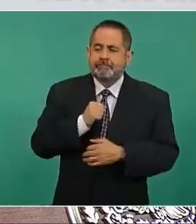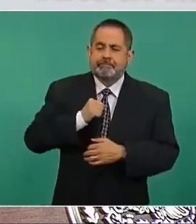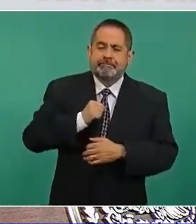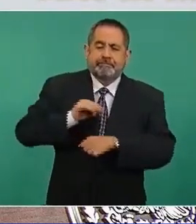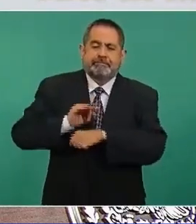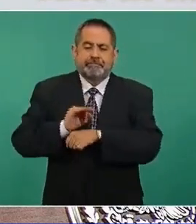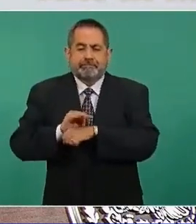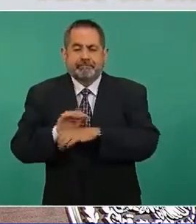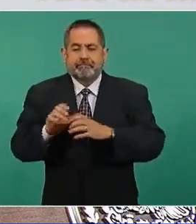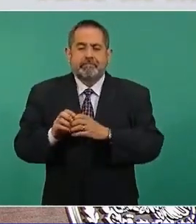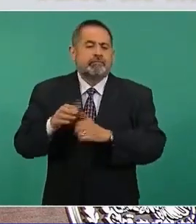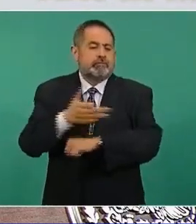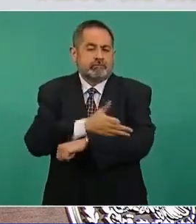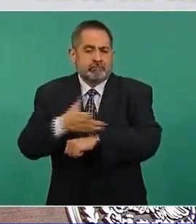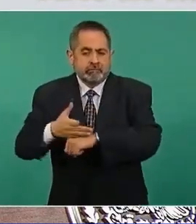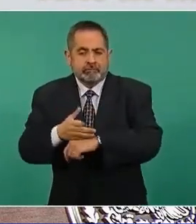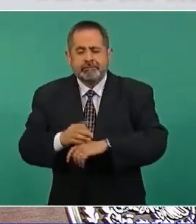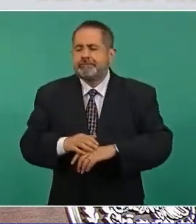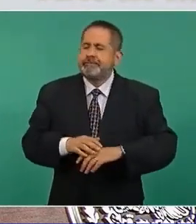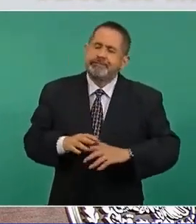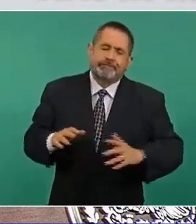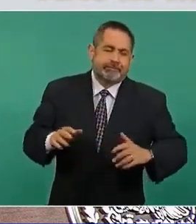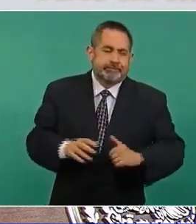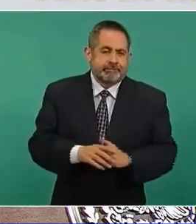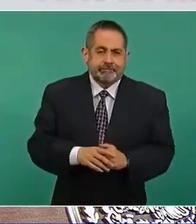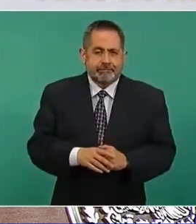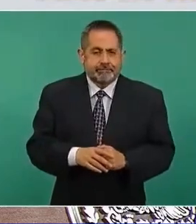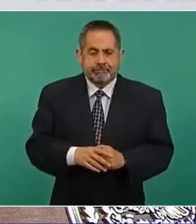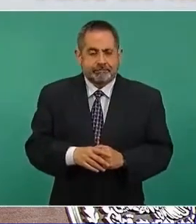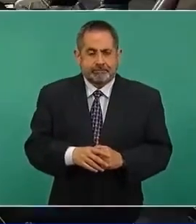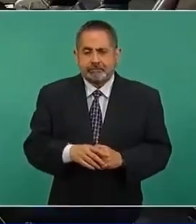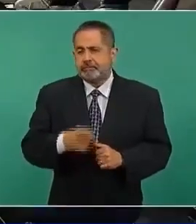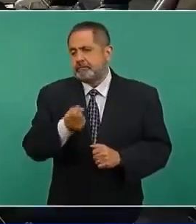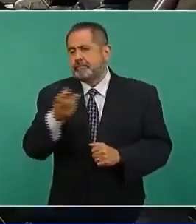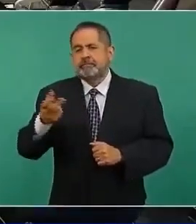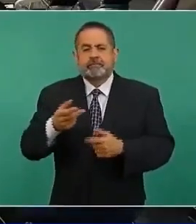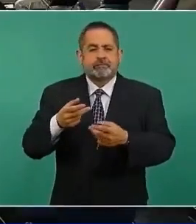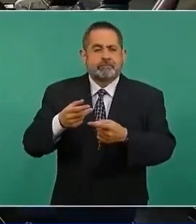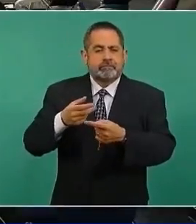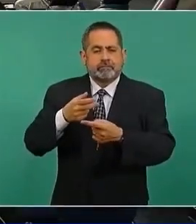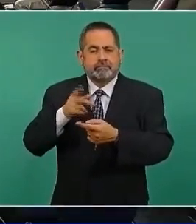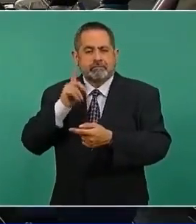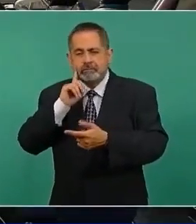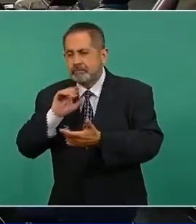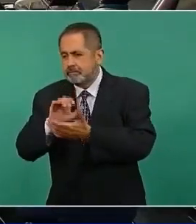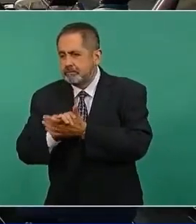hasta familiares, las esposas, los hijos.